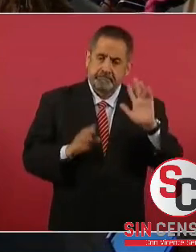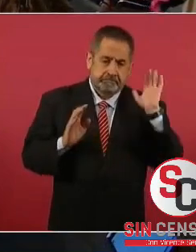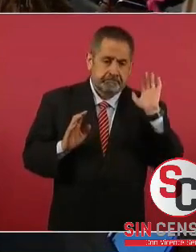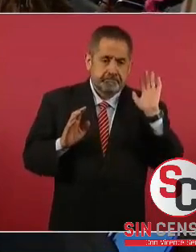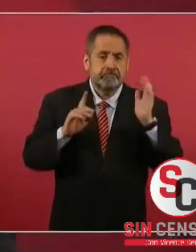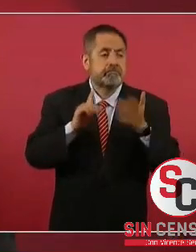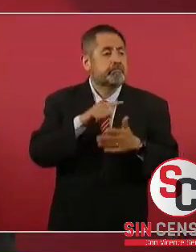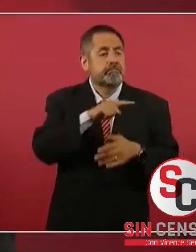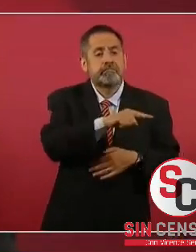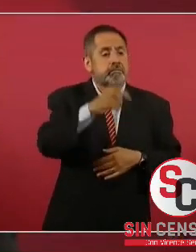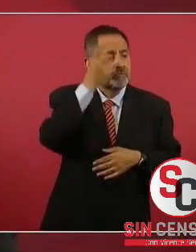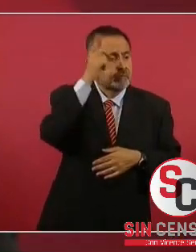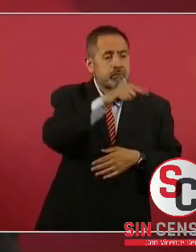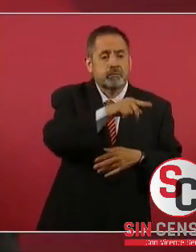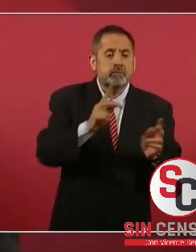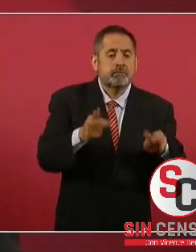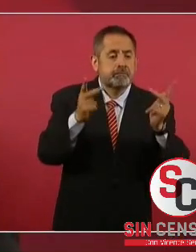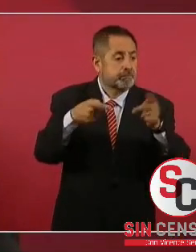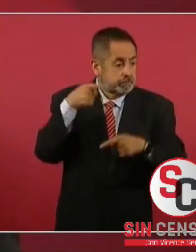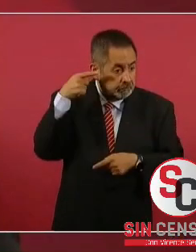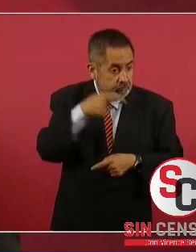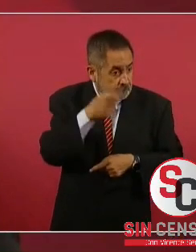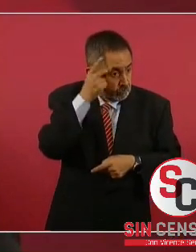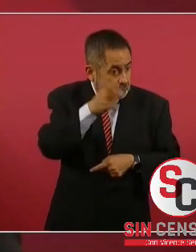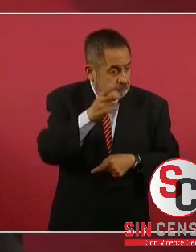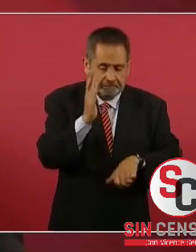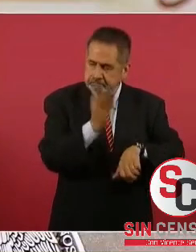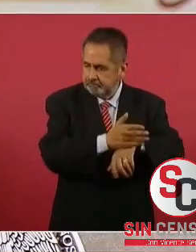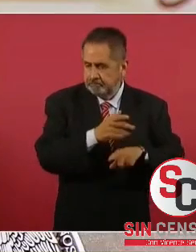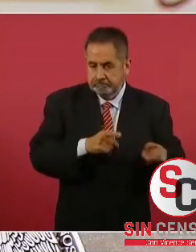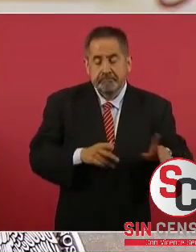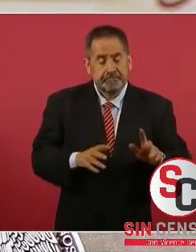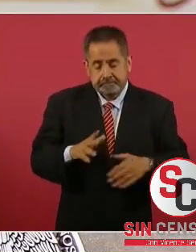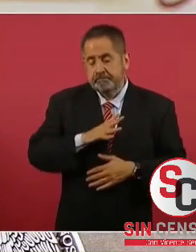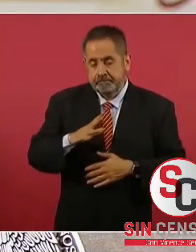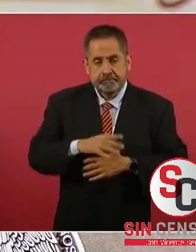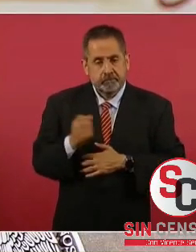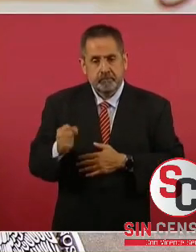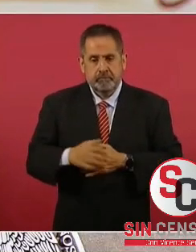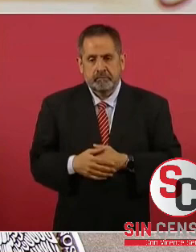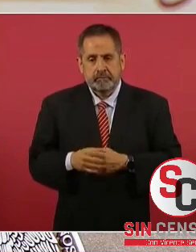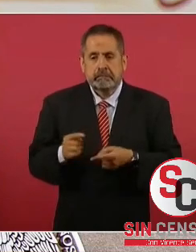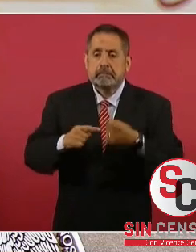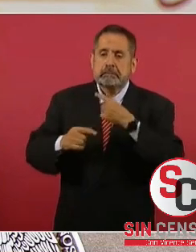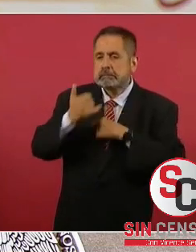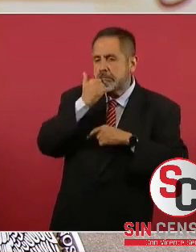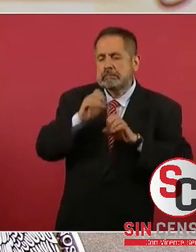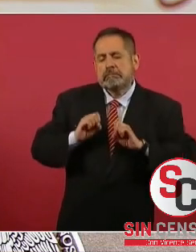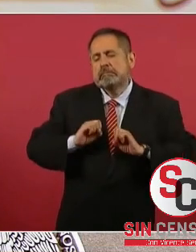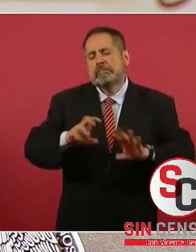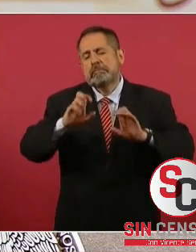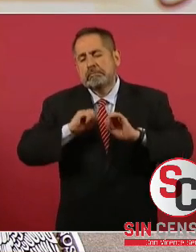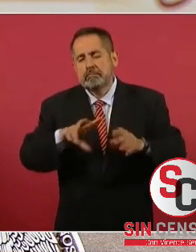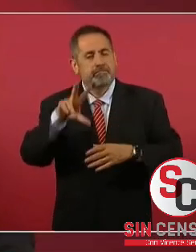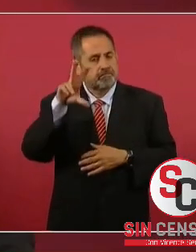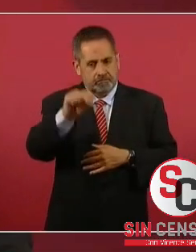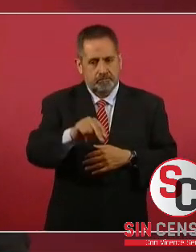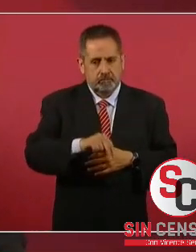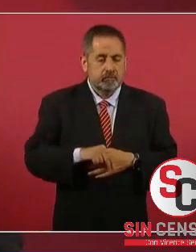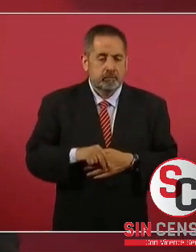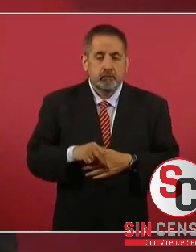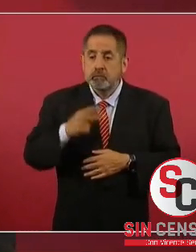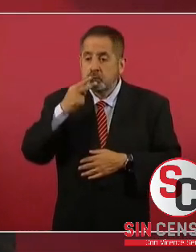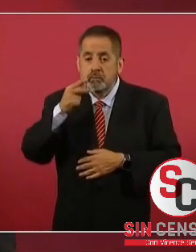a quienes sean los propietarios de estos establecimientos. Entonces, no hay marcha atrás, el vapeo es dañino,